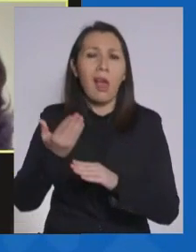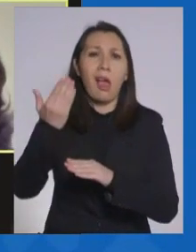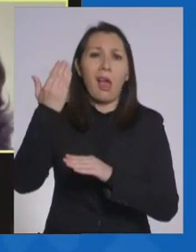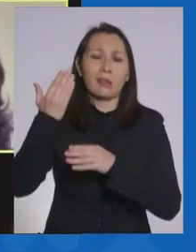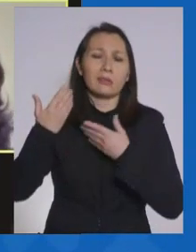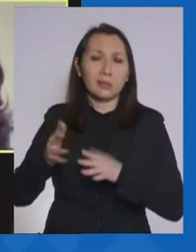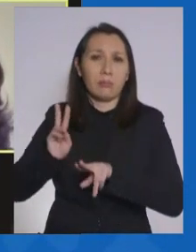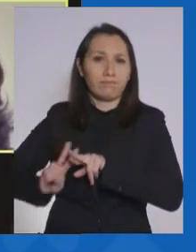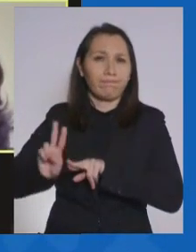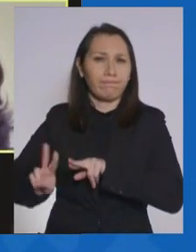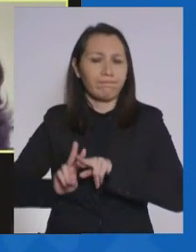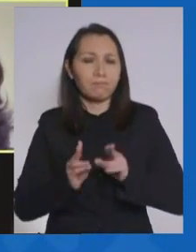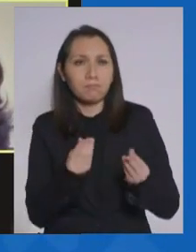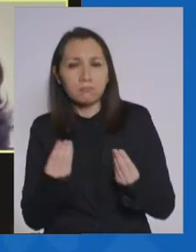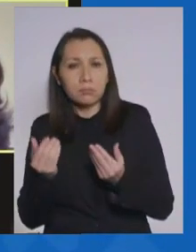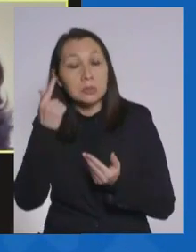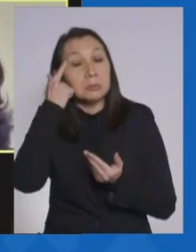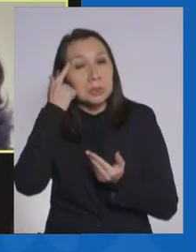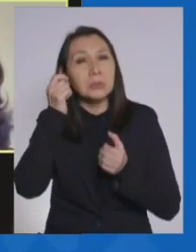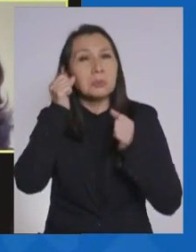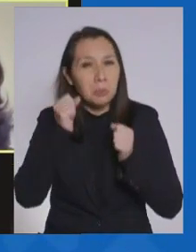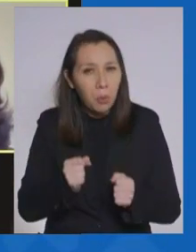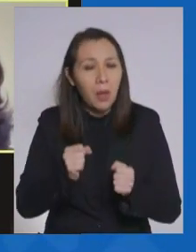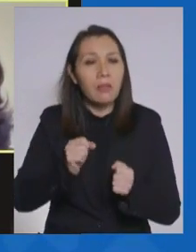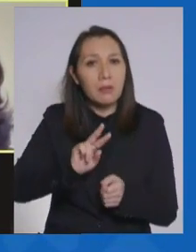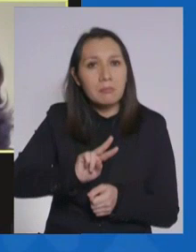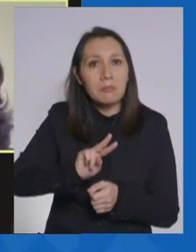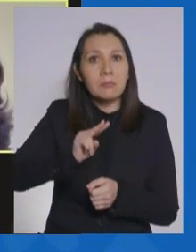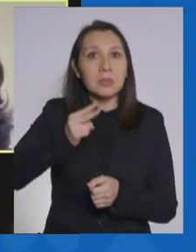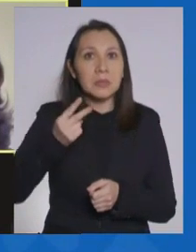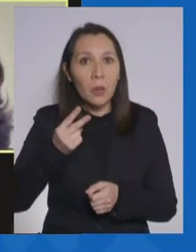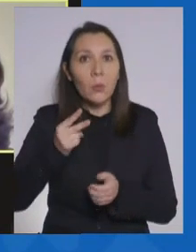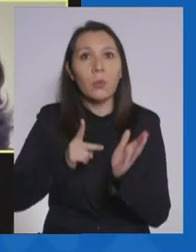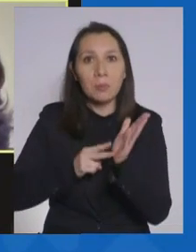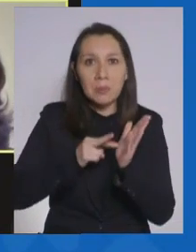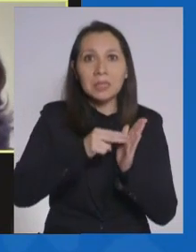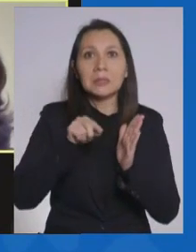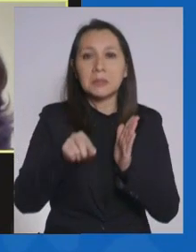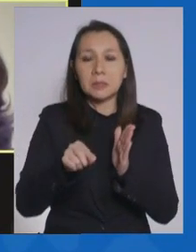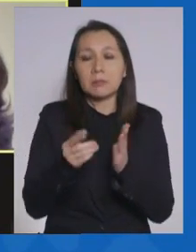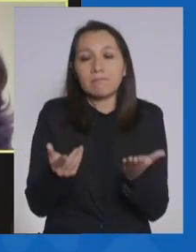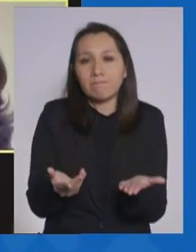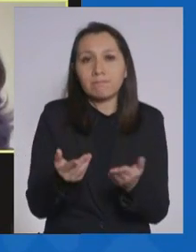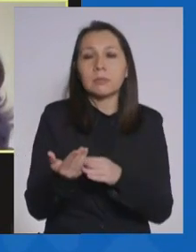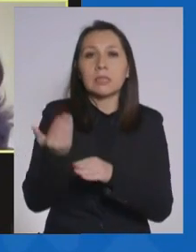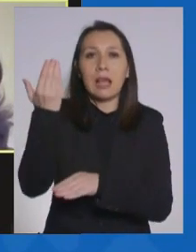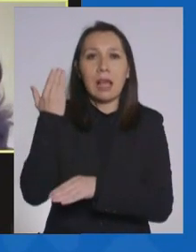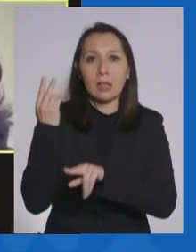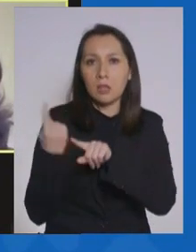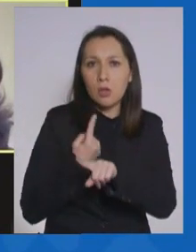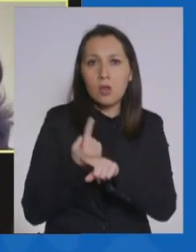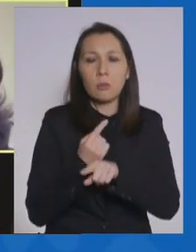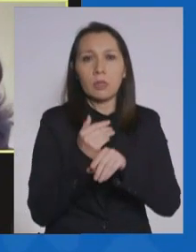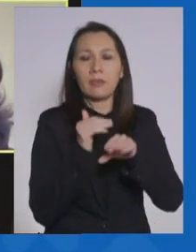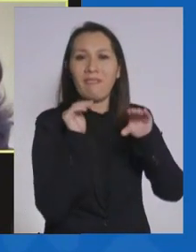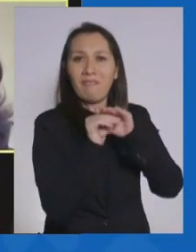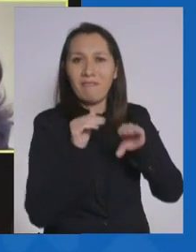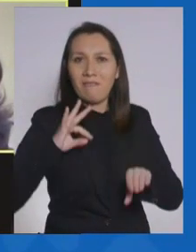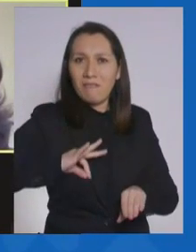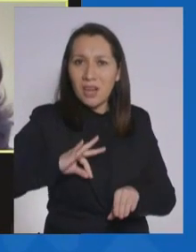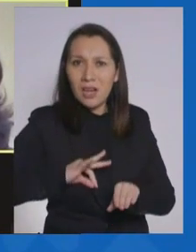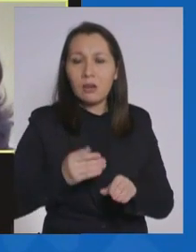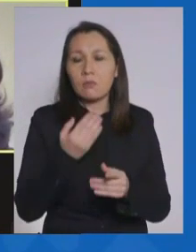preparando porque creíamos que íbamos a pasar a la etapa dos. Y por lo tanto veníamos conversando con bancos,